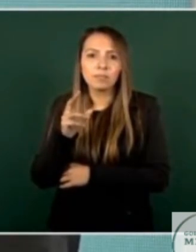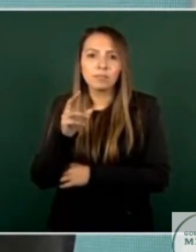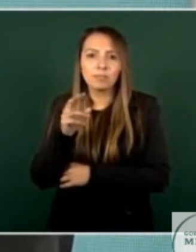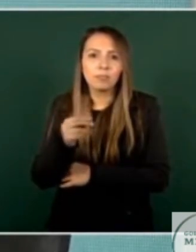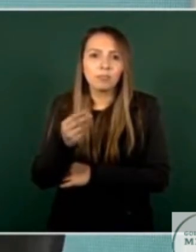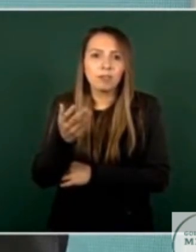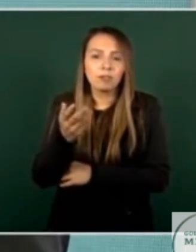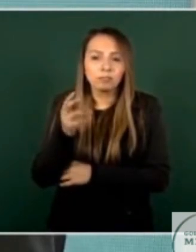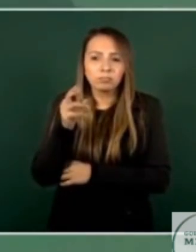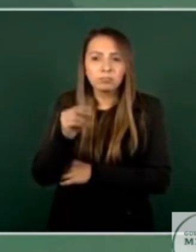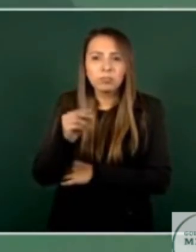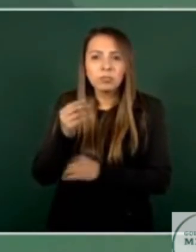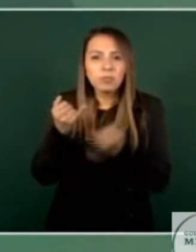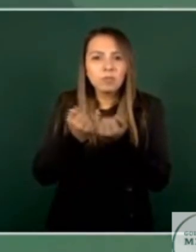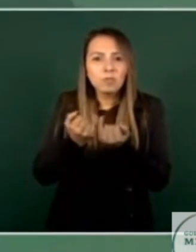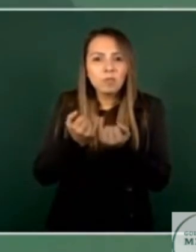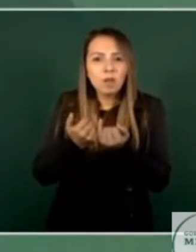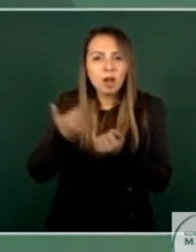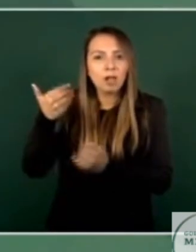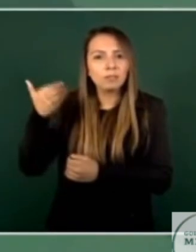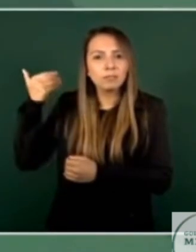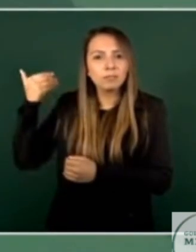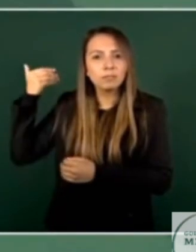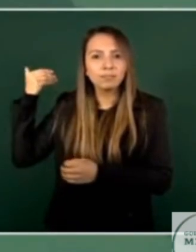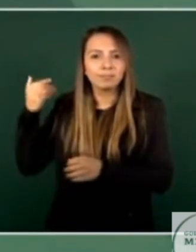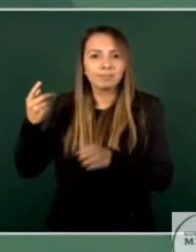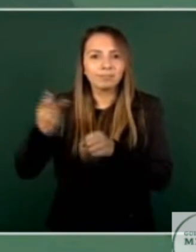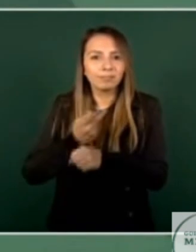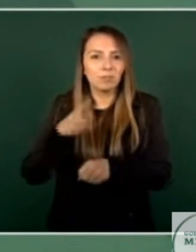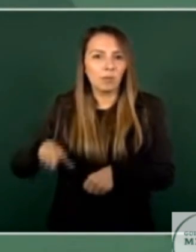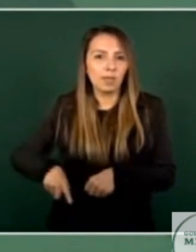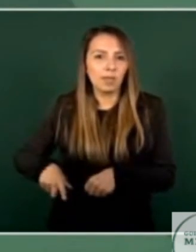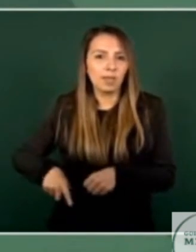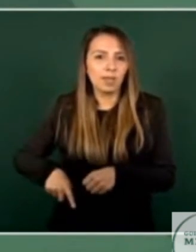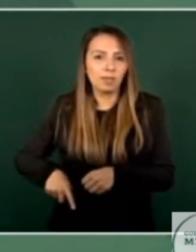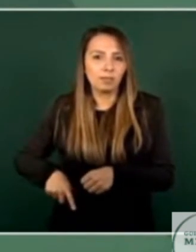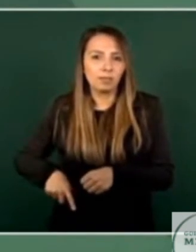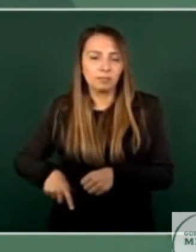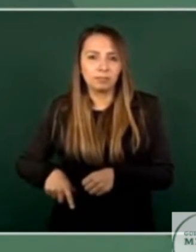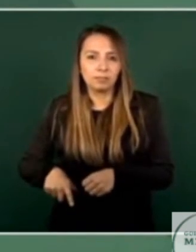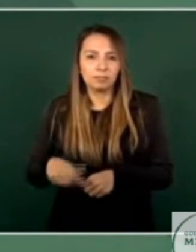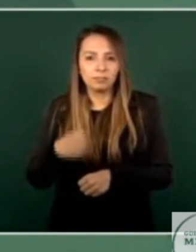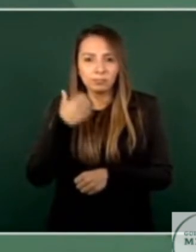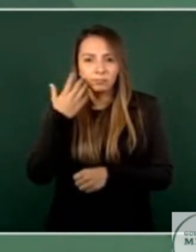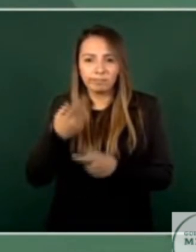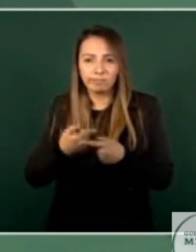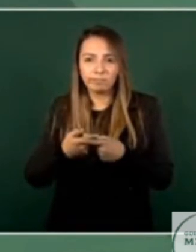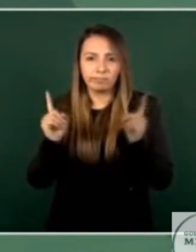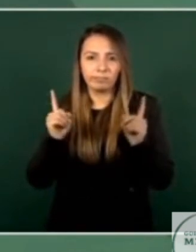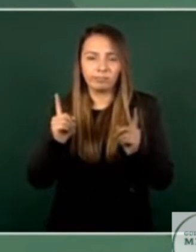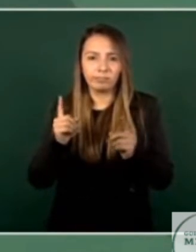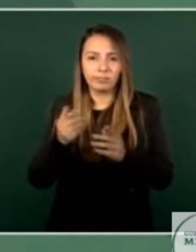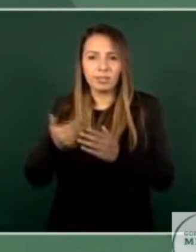sucedía en anteriores gobiernos en el periodo